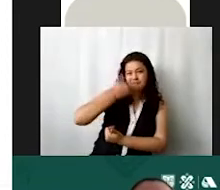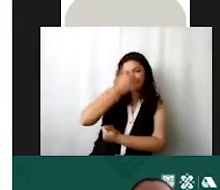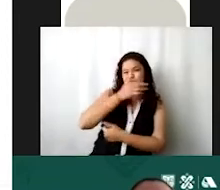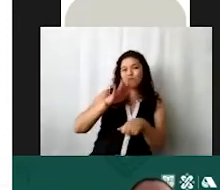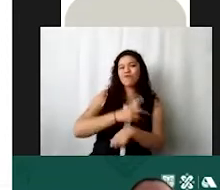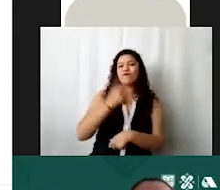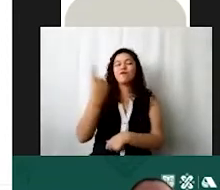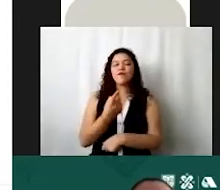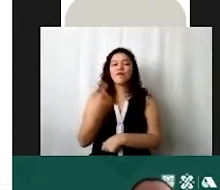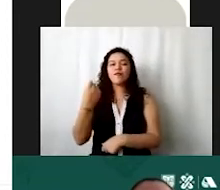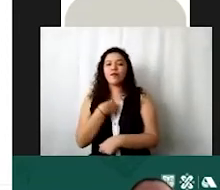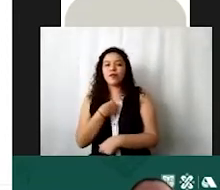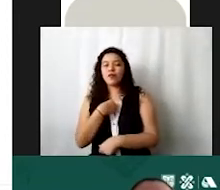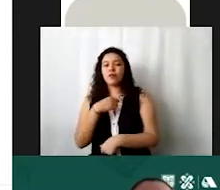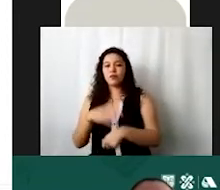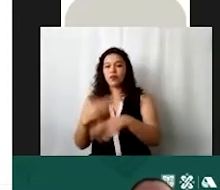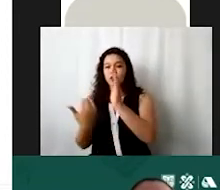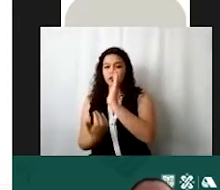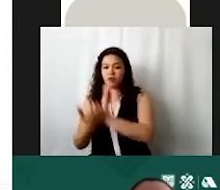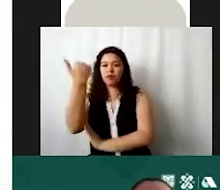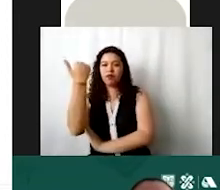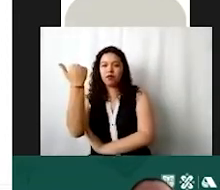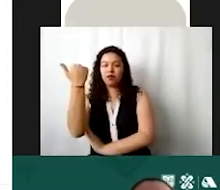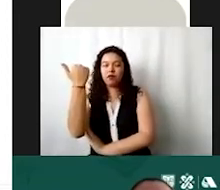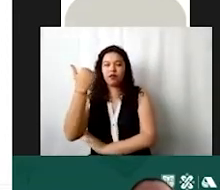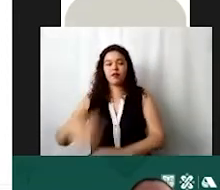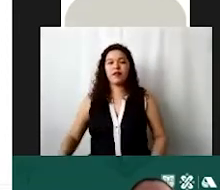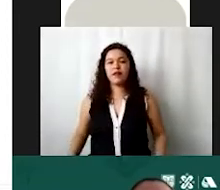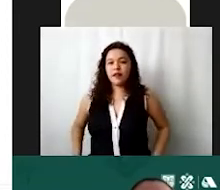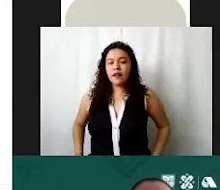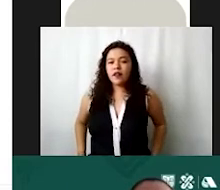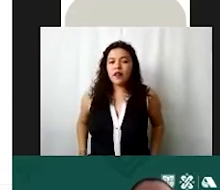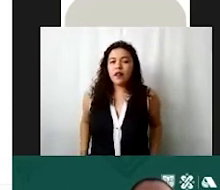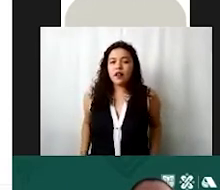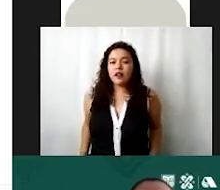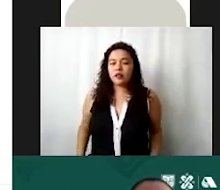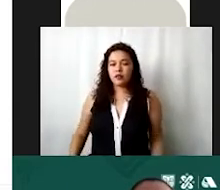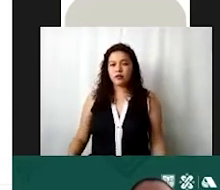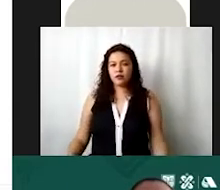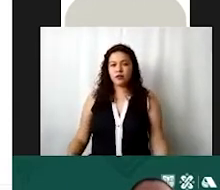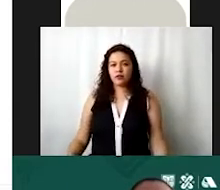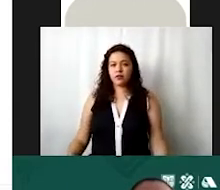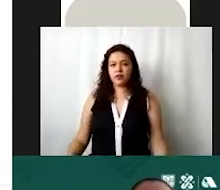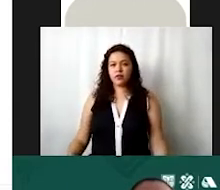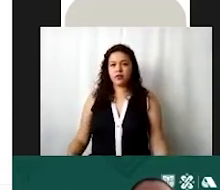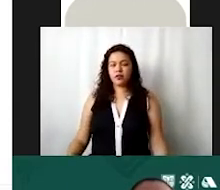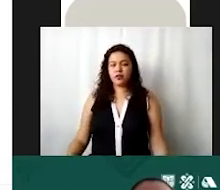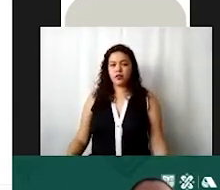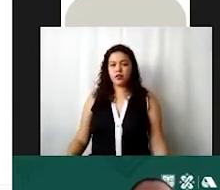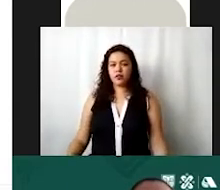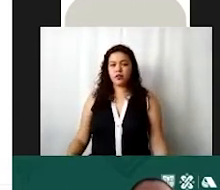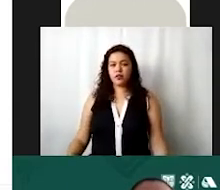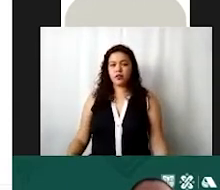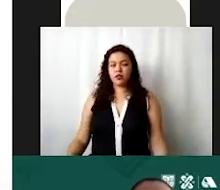fueron más altos nuestros nuestros gastos ¿no? gastos de administración teníamos 246